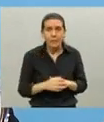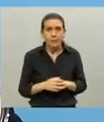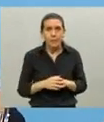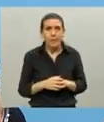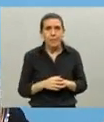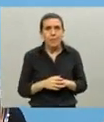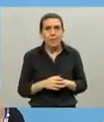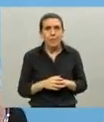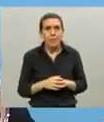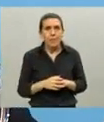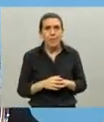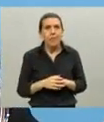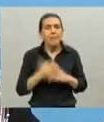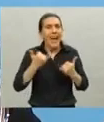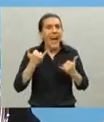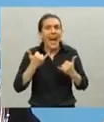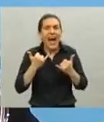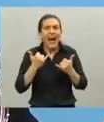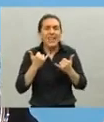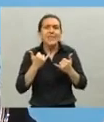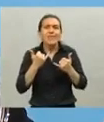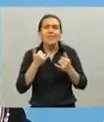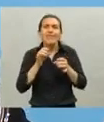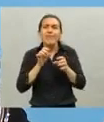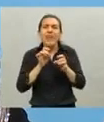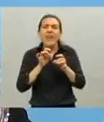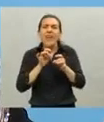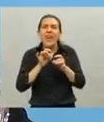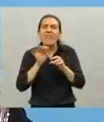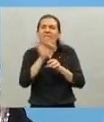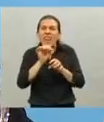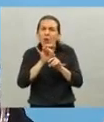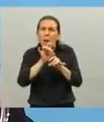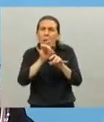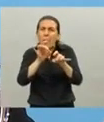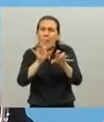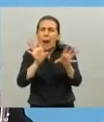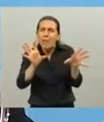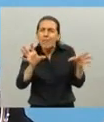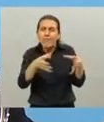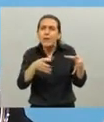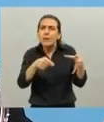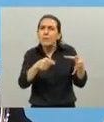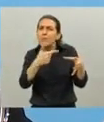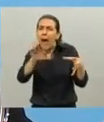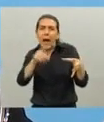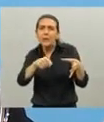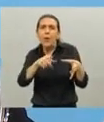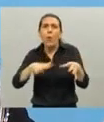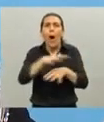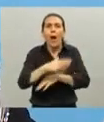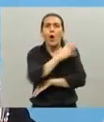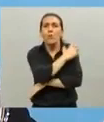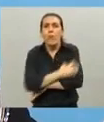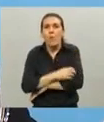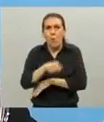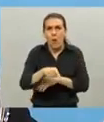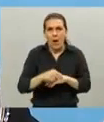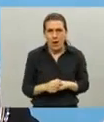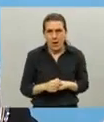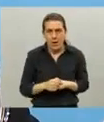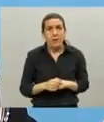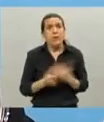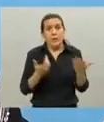concentración del conflicto muy clara en los barrios populares. Y lo que